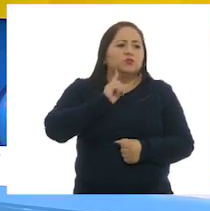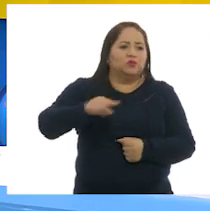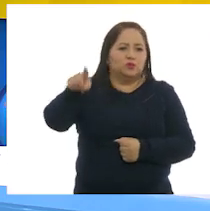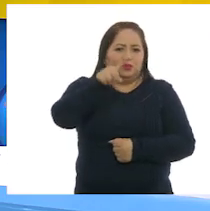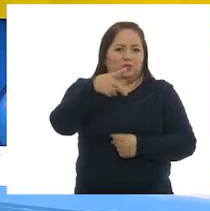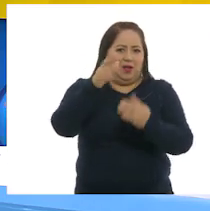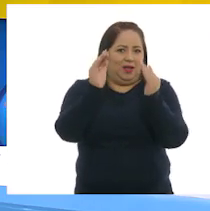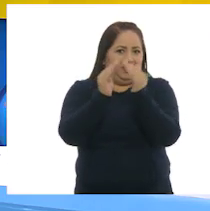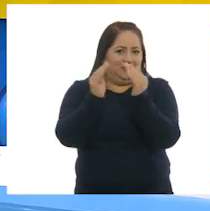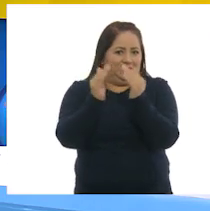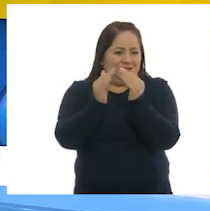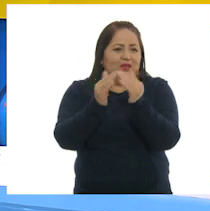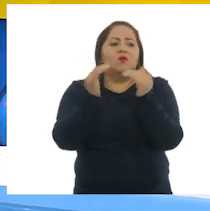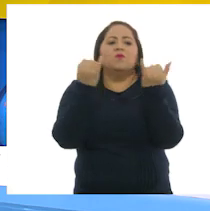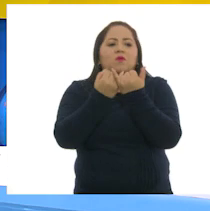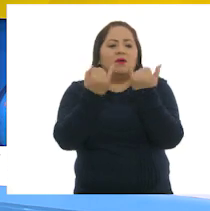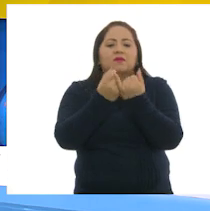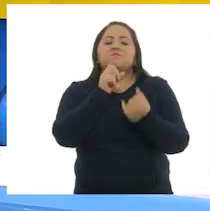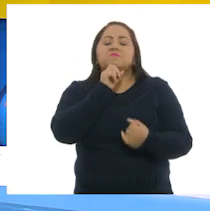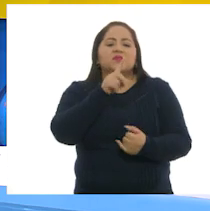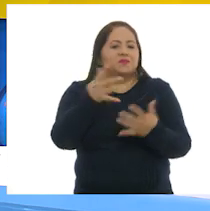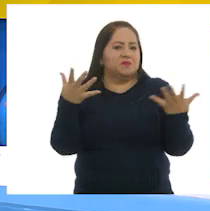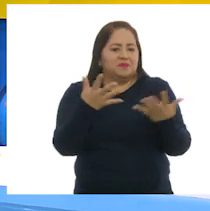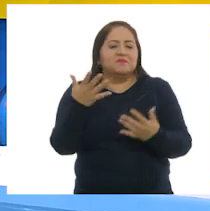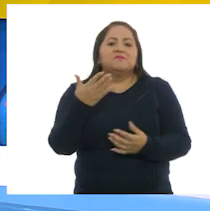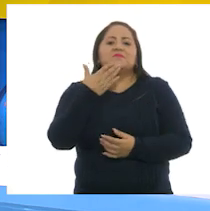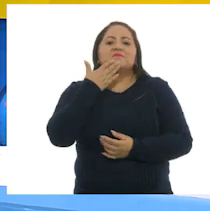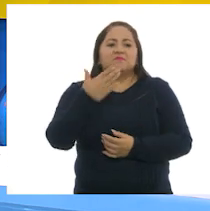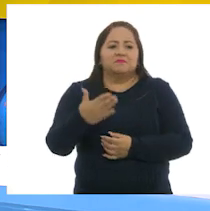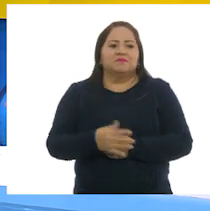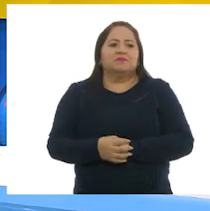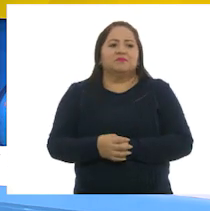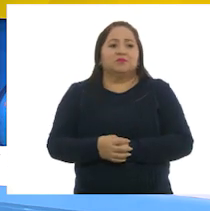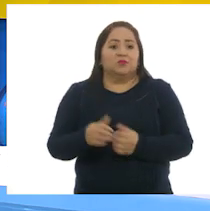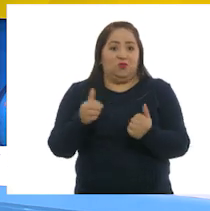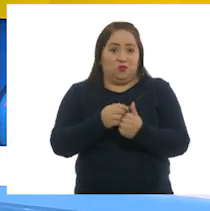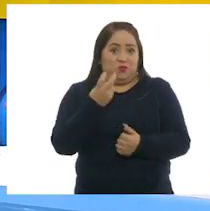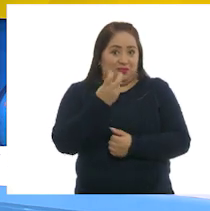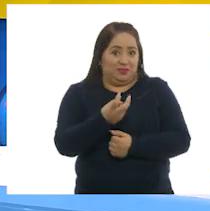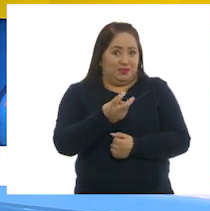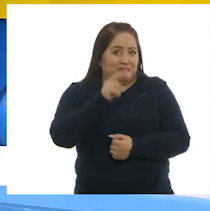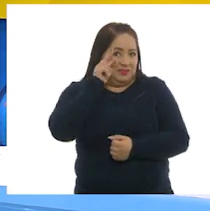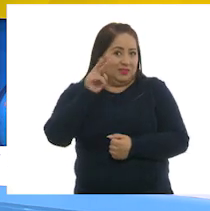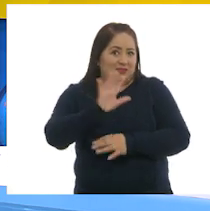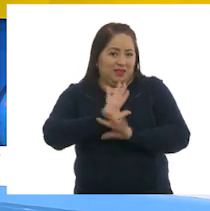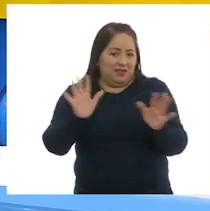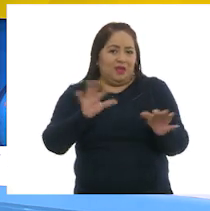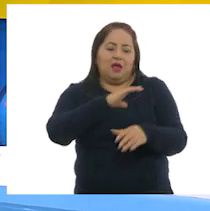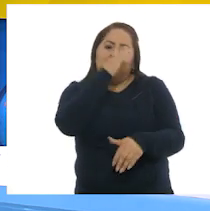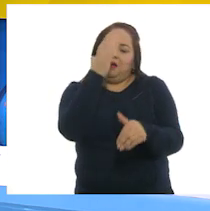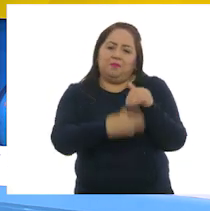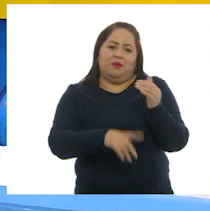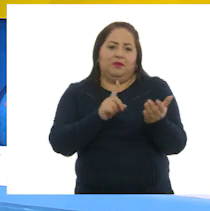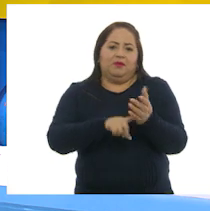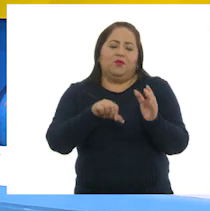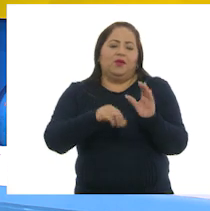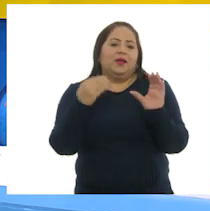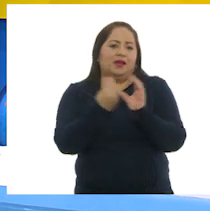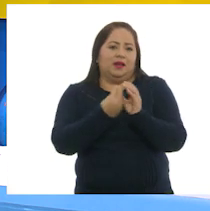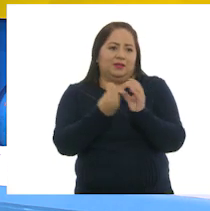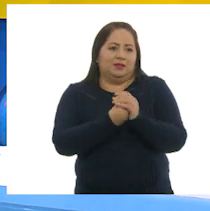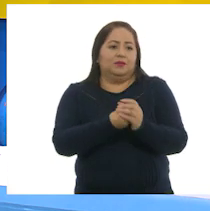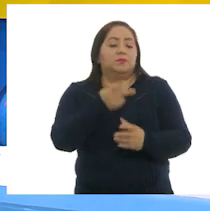acompañan desde casa también lo resolvieron muy bien. Con este ejercicio concluimos nuestra clase.